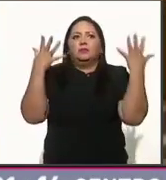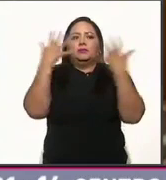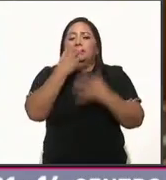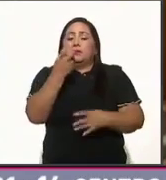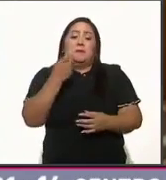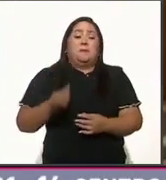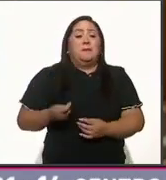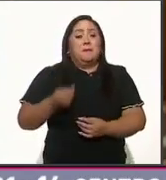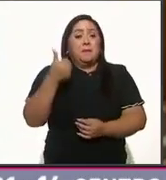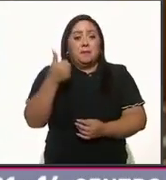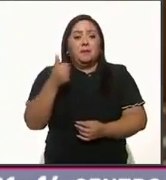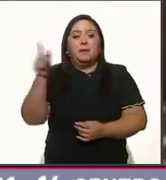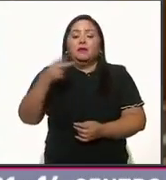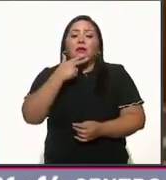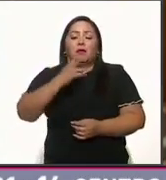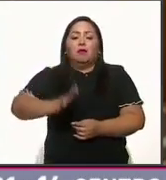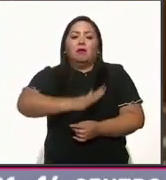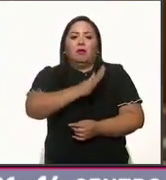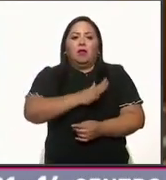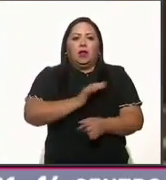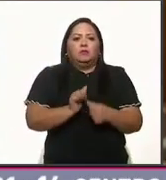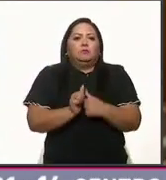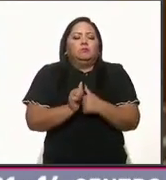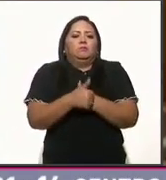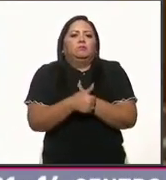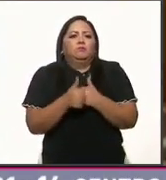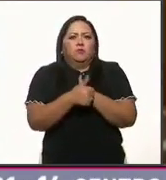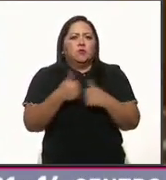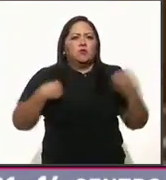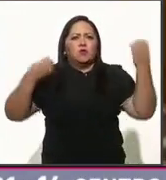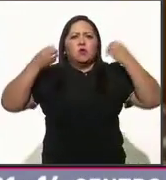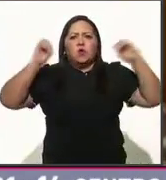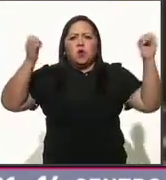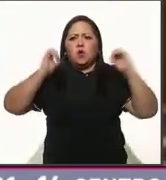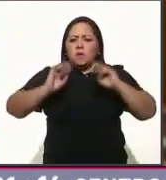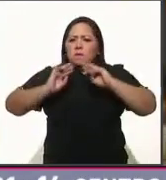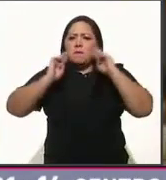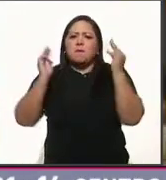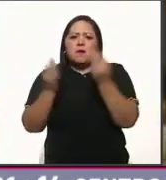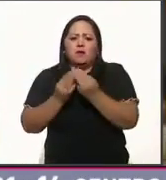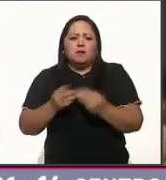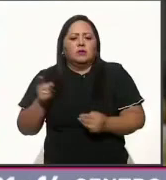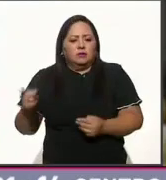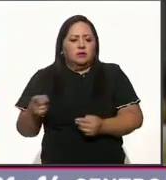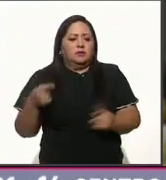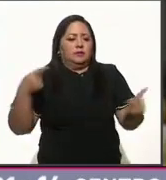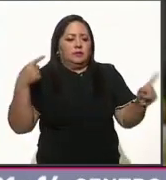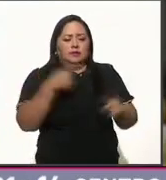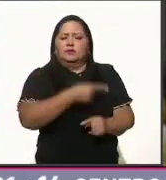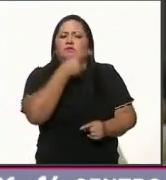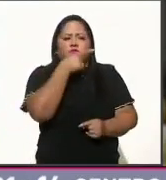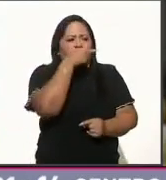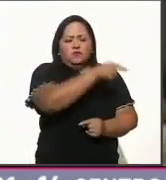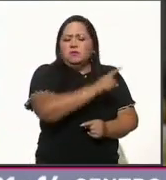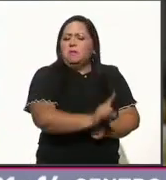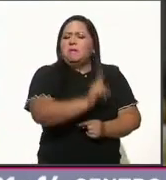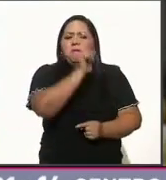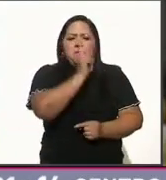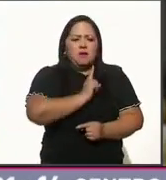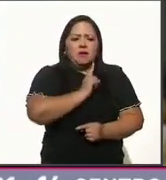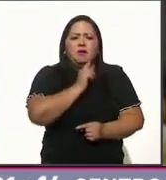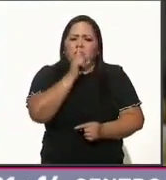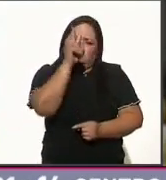por primera vez, García Luna negó sus nexos con células criminales. Primero, usted miente y vuelve a mentir